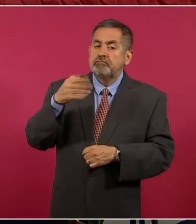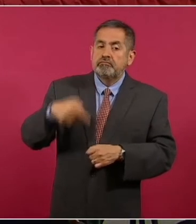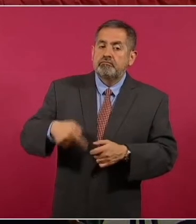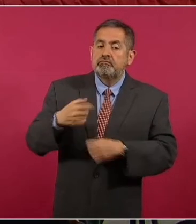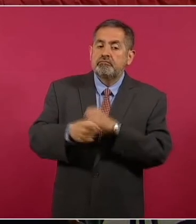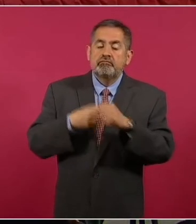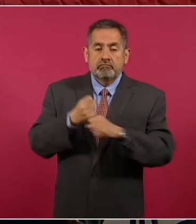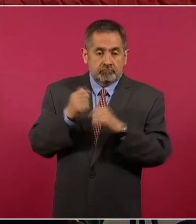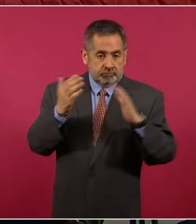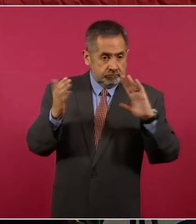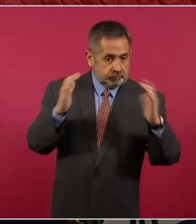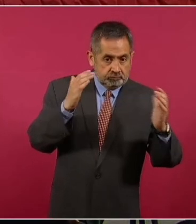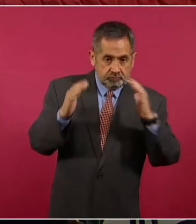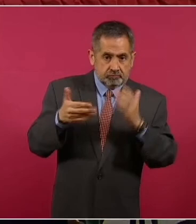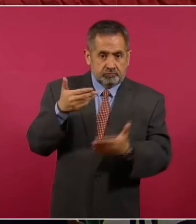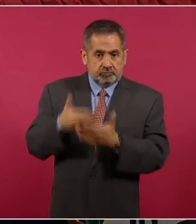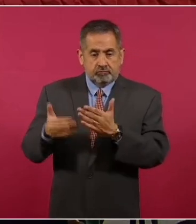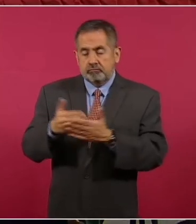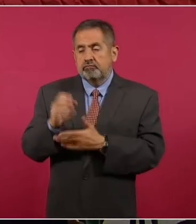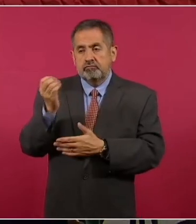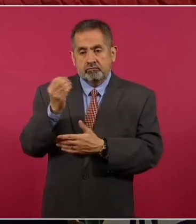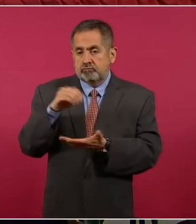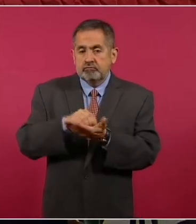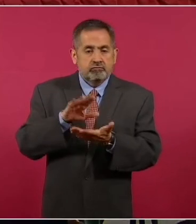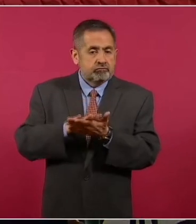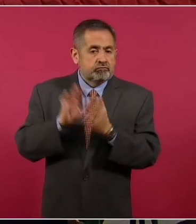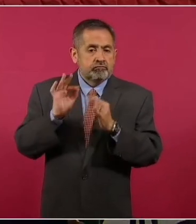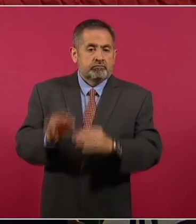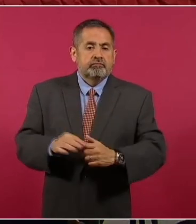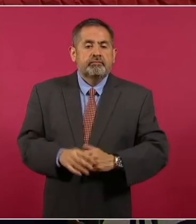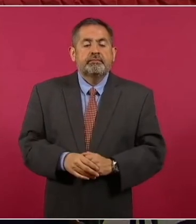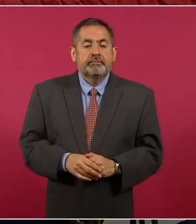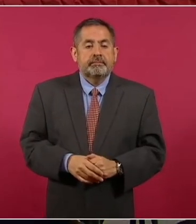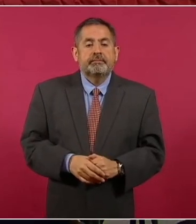del que tenemos registro. Adelante.